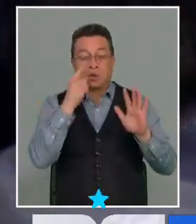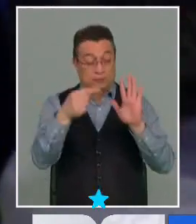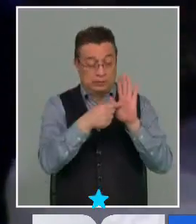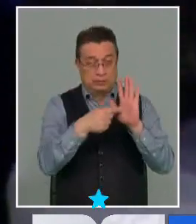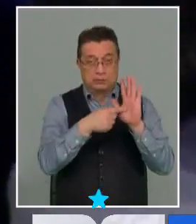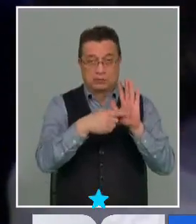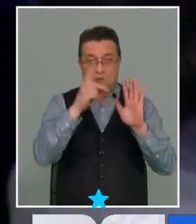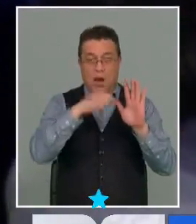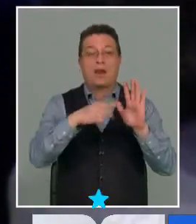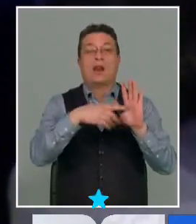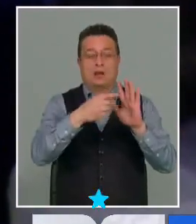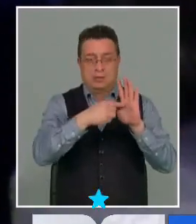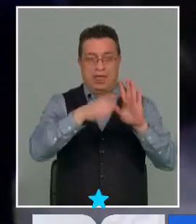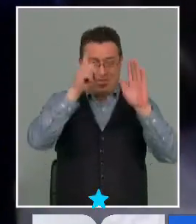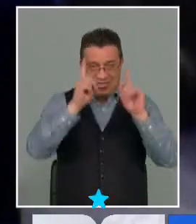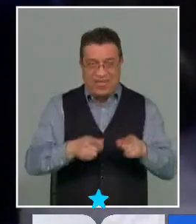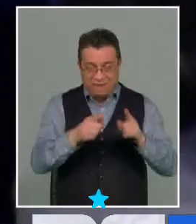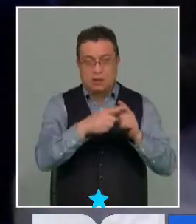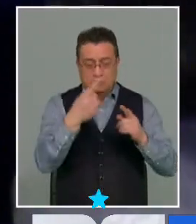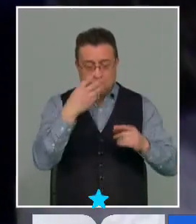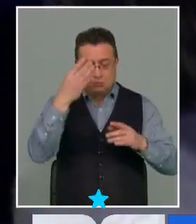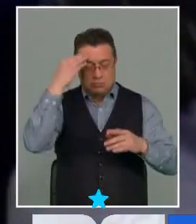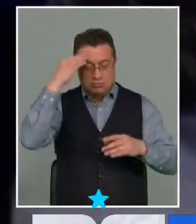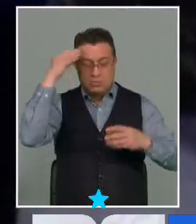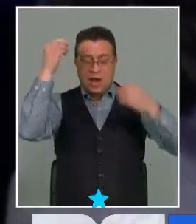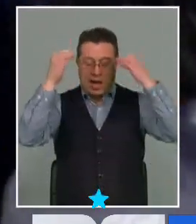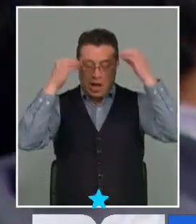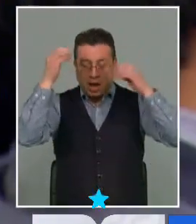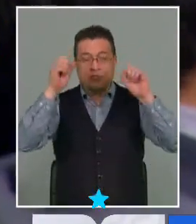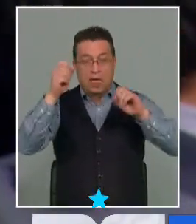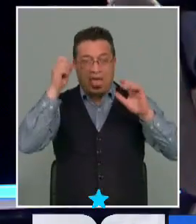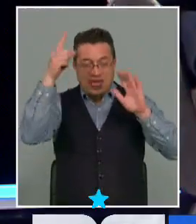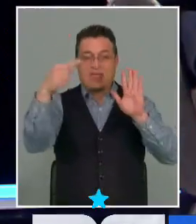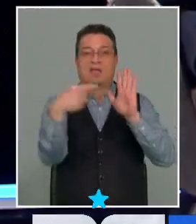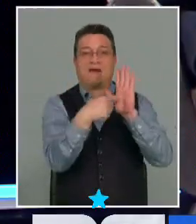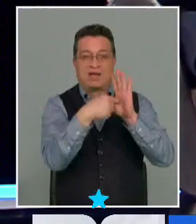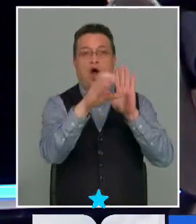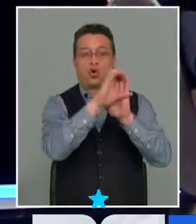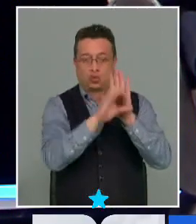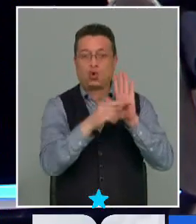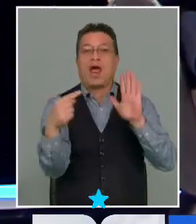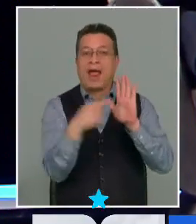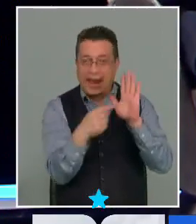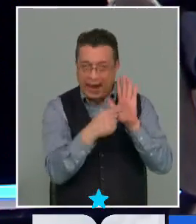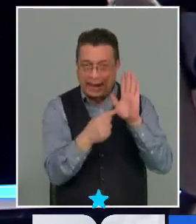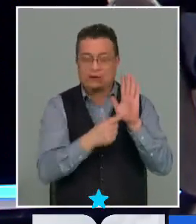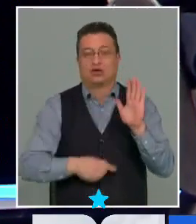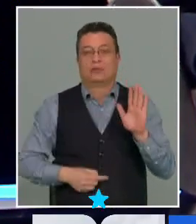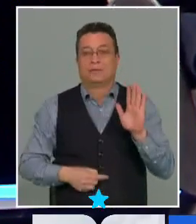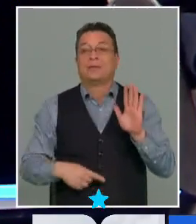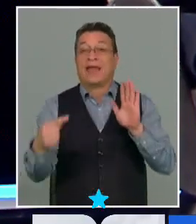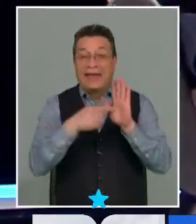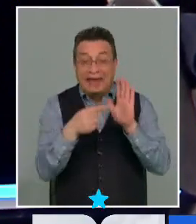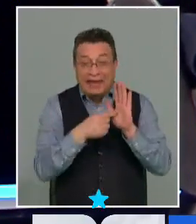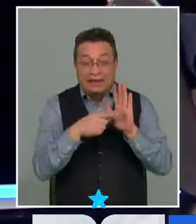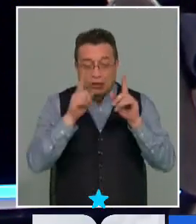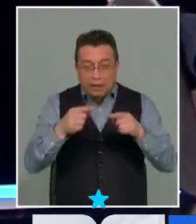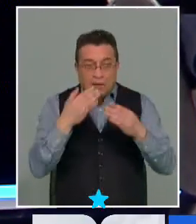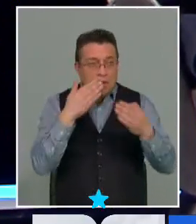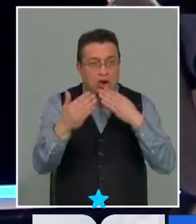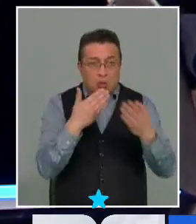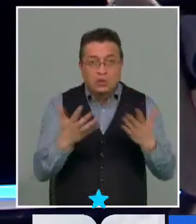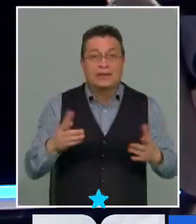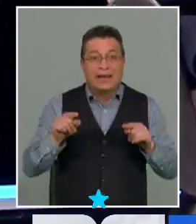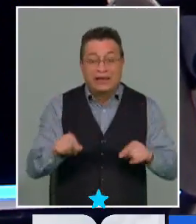esta es la manzana que tenemos que ser capaces de digerirlo para poder entenderlo bien ¿ya? y eso es lo que tenemos que discutir